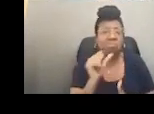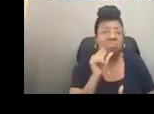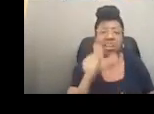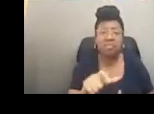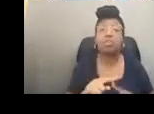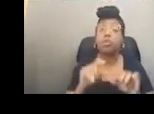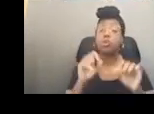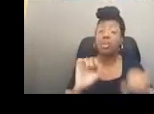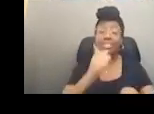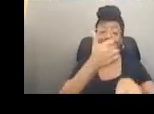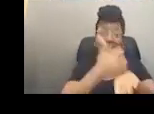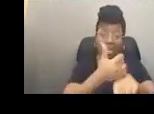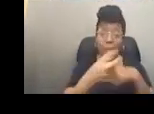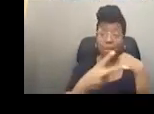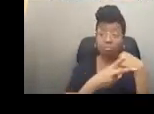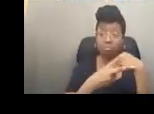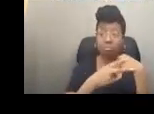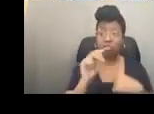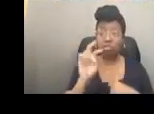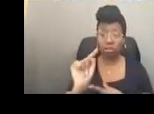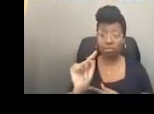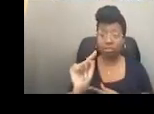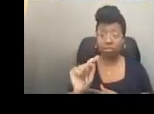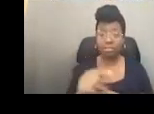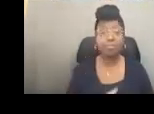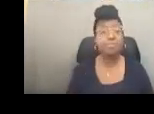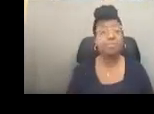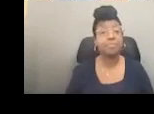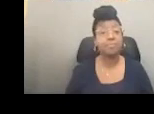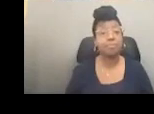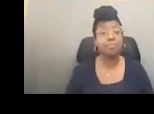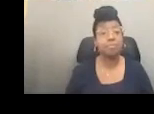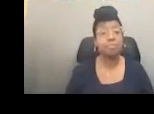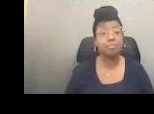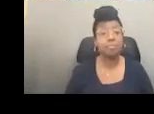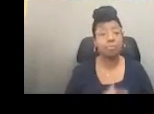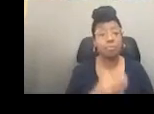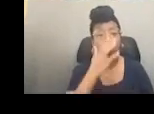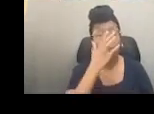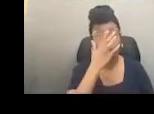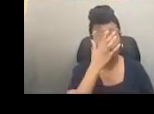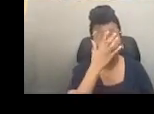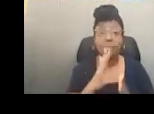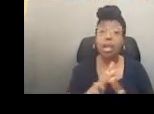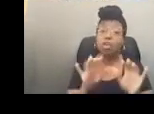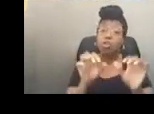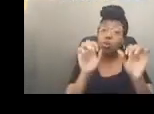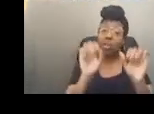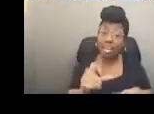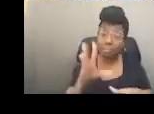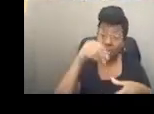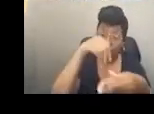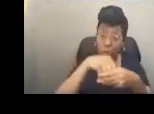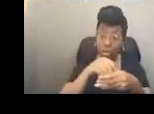requerido. Podemos establecer el fideicomiso y financiarlo también. Podemos utilizar esto en,